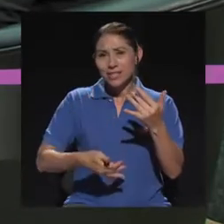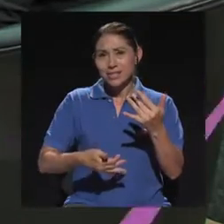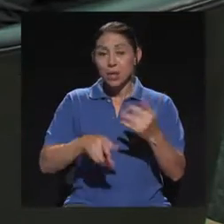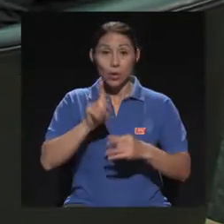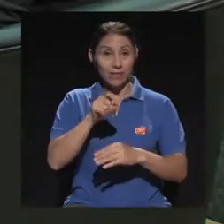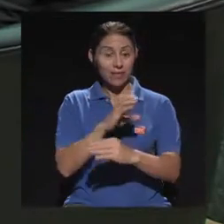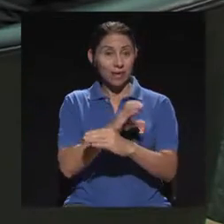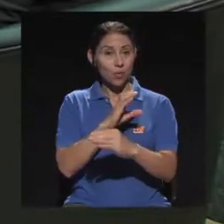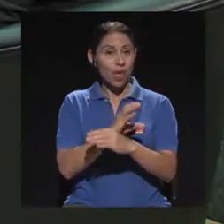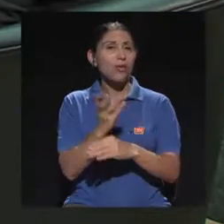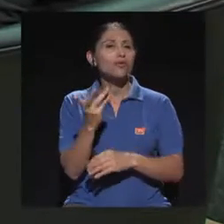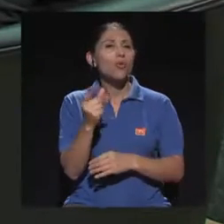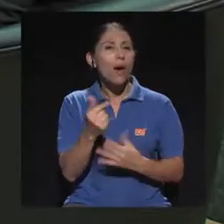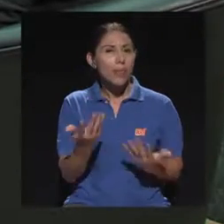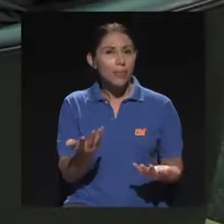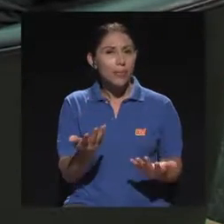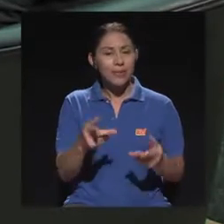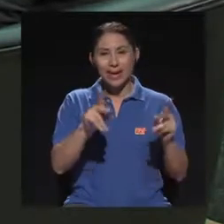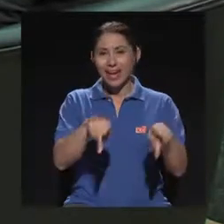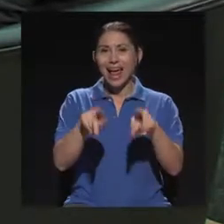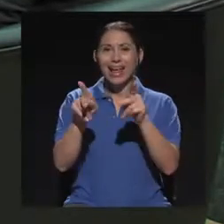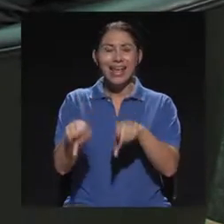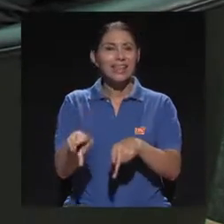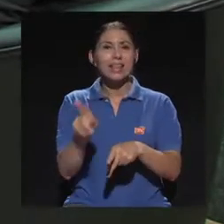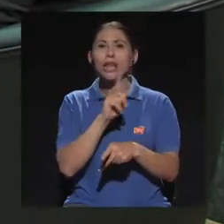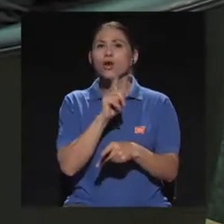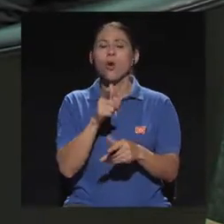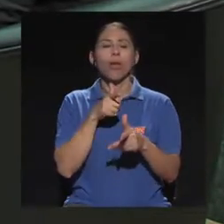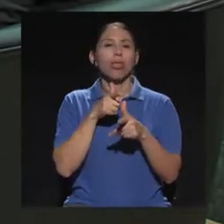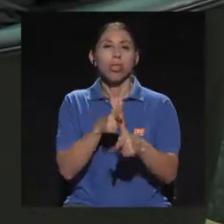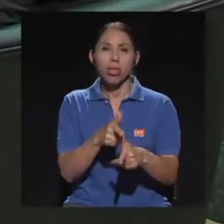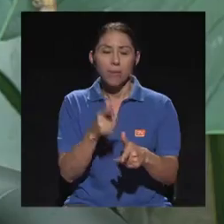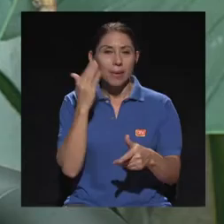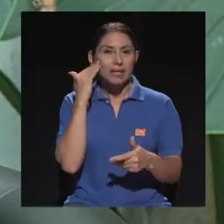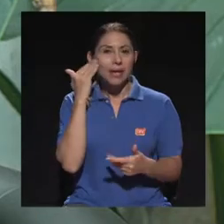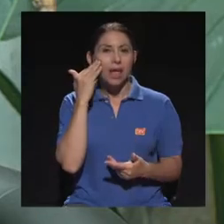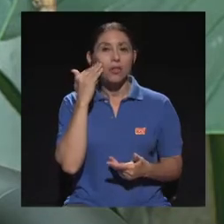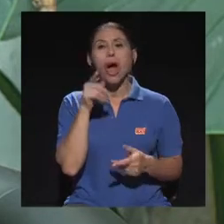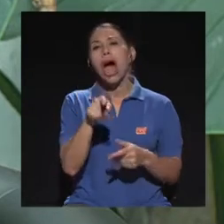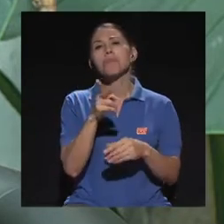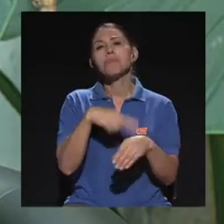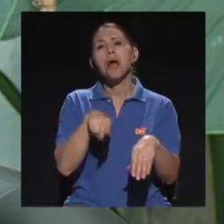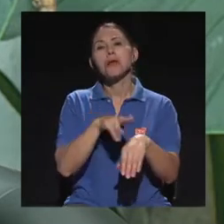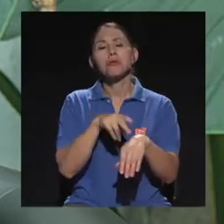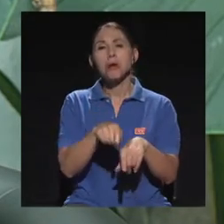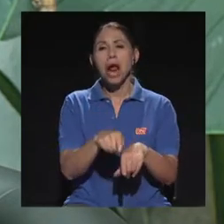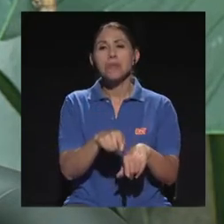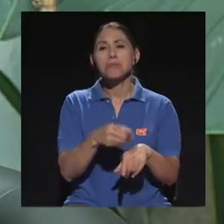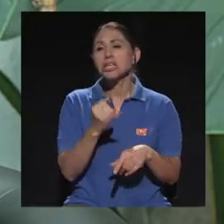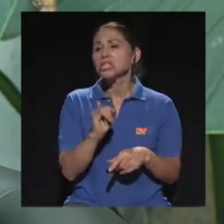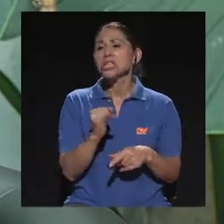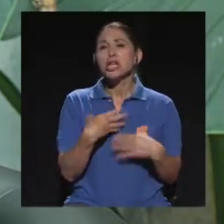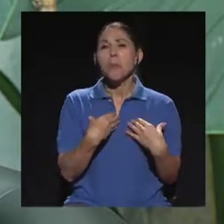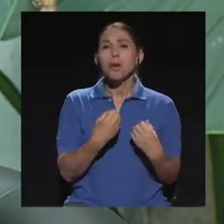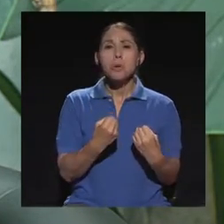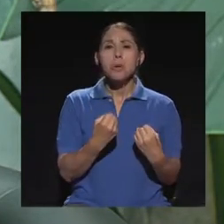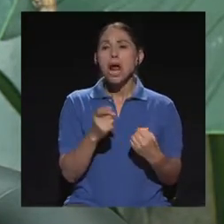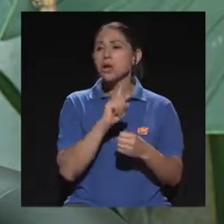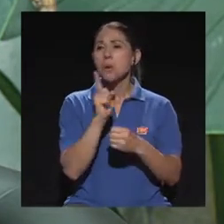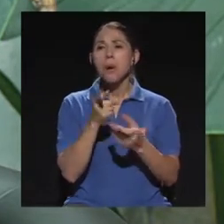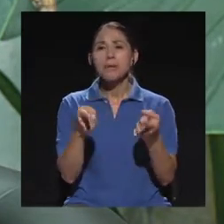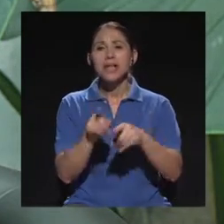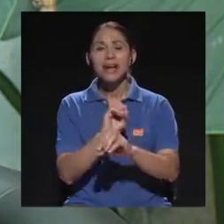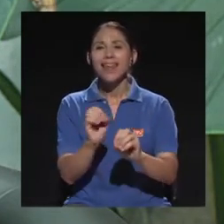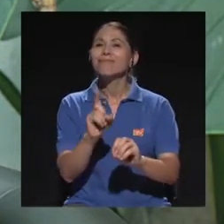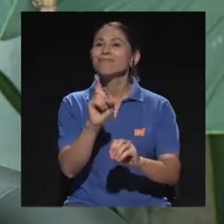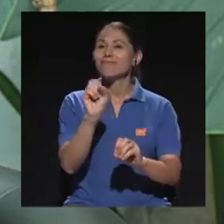muchos. Lo que hay que tener cuidado es en la cantidad. Que la gente no se exceda pensando que por ser natural, si no lo cura, le va a hacer daño. Sí le